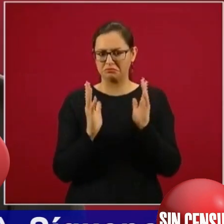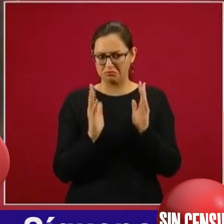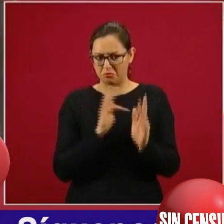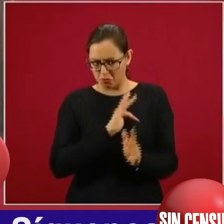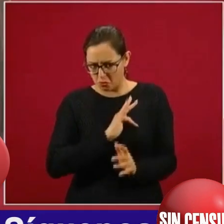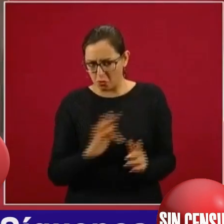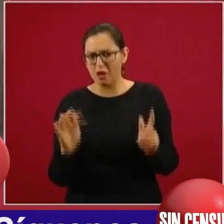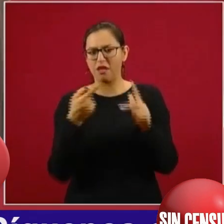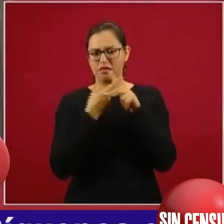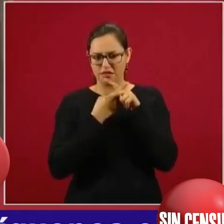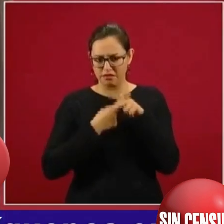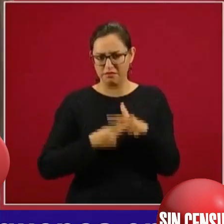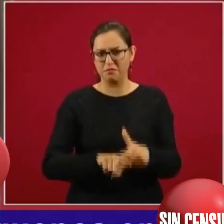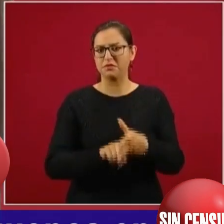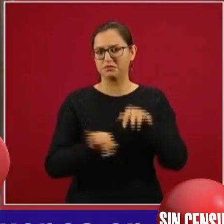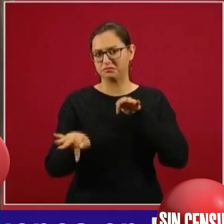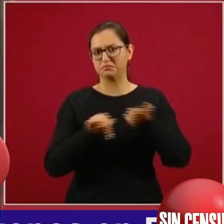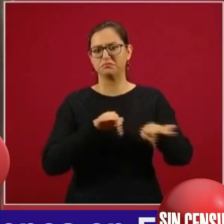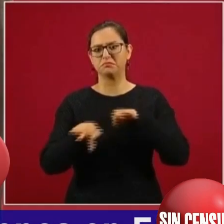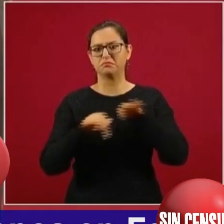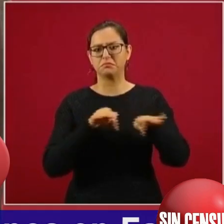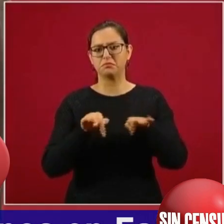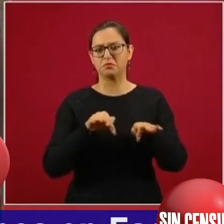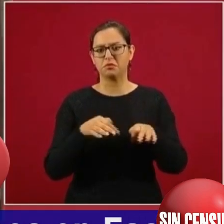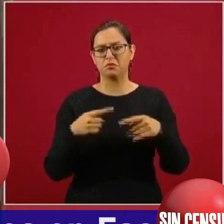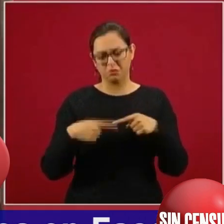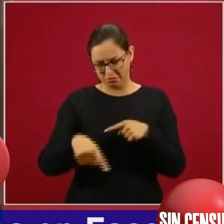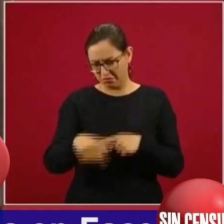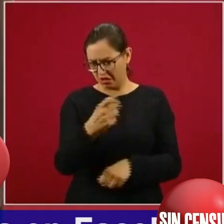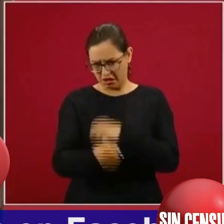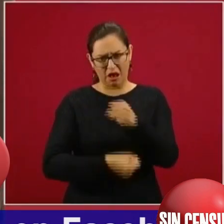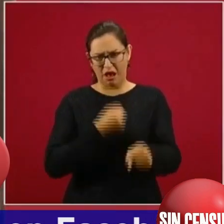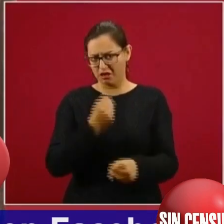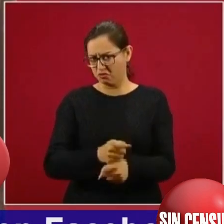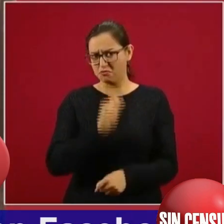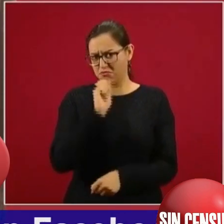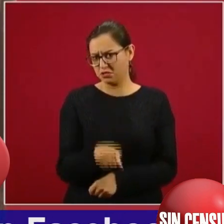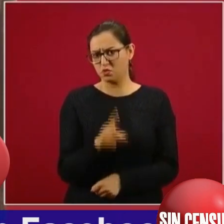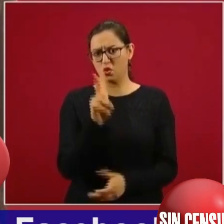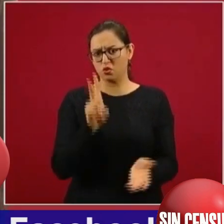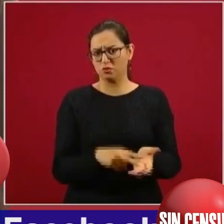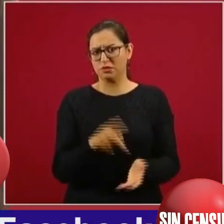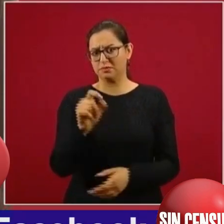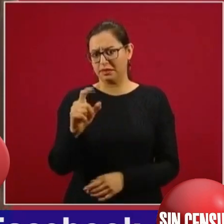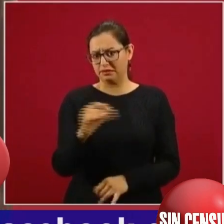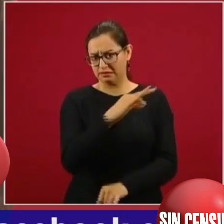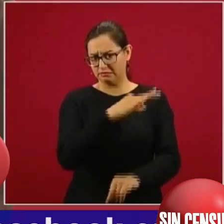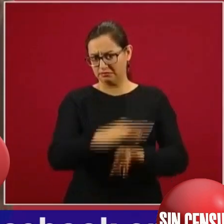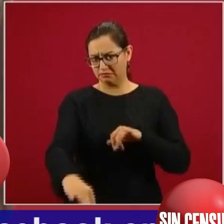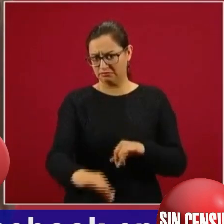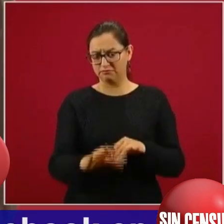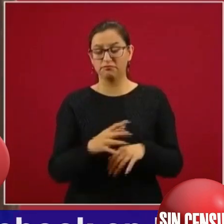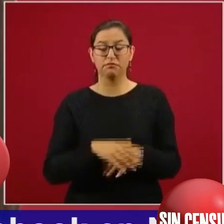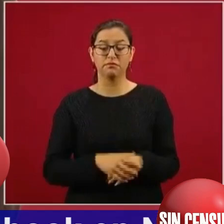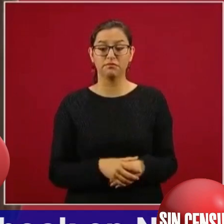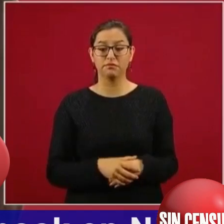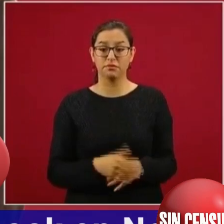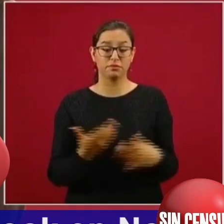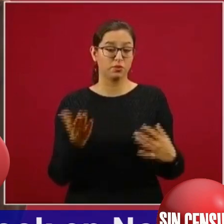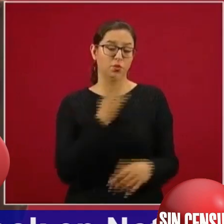inicie sus operaciones a finales de este año, que es una muy buena